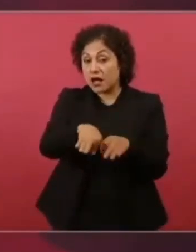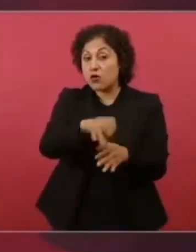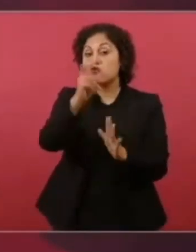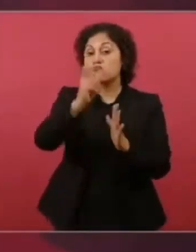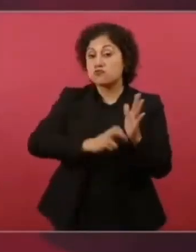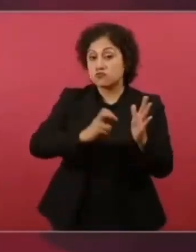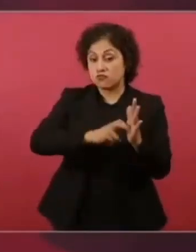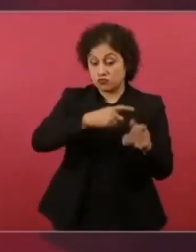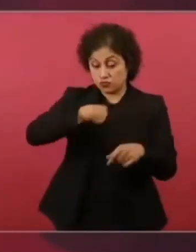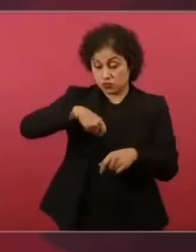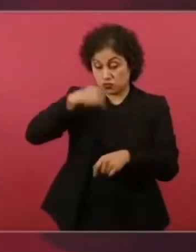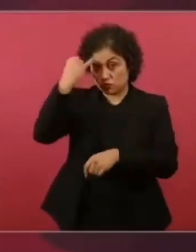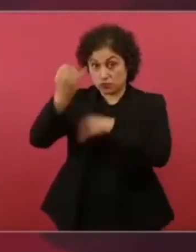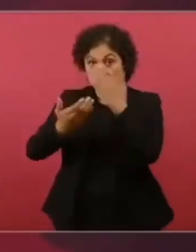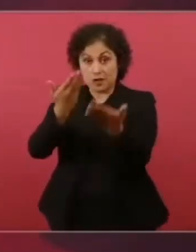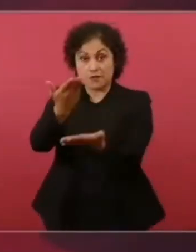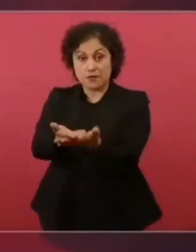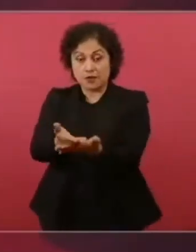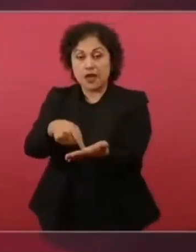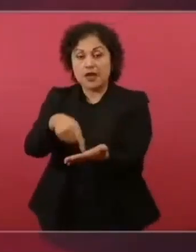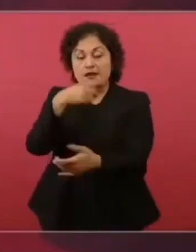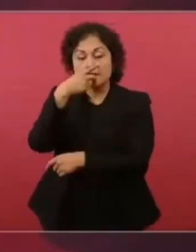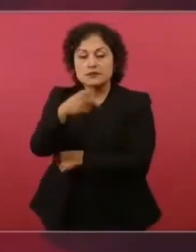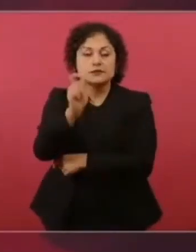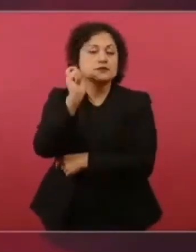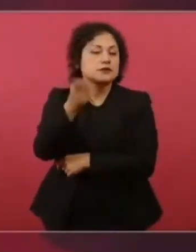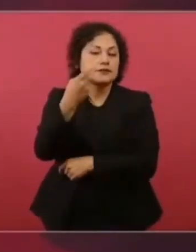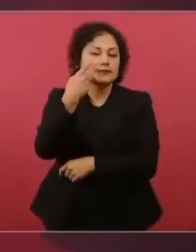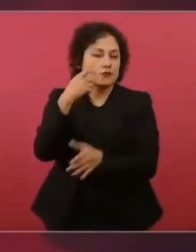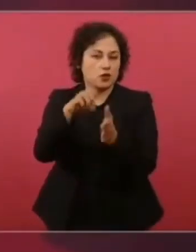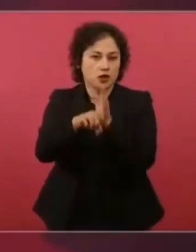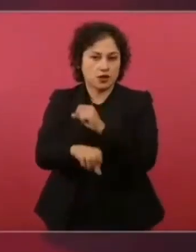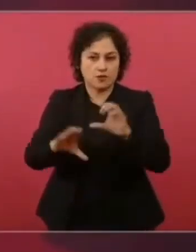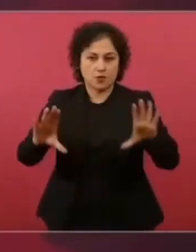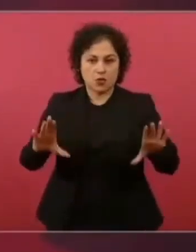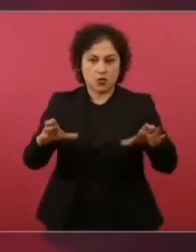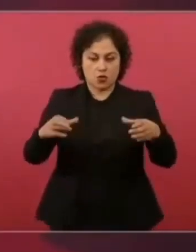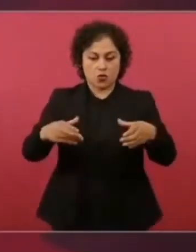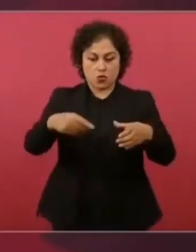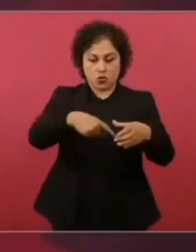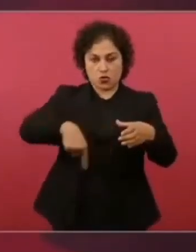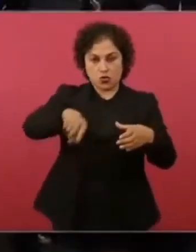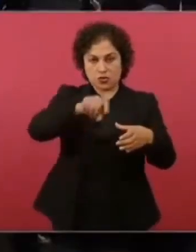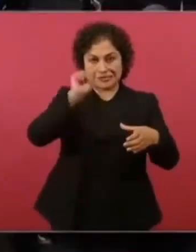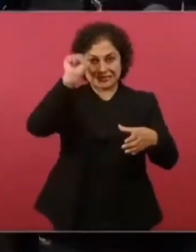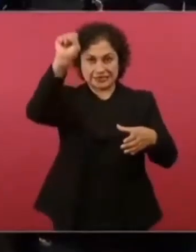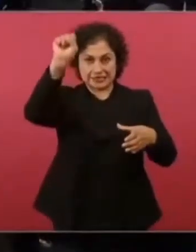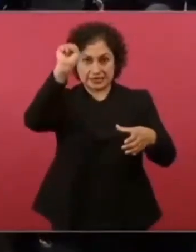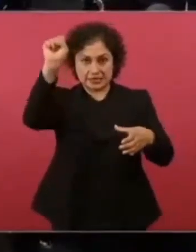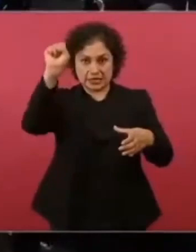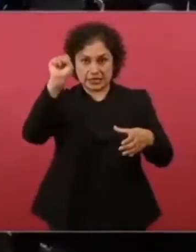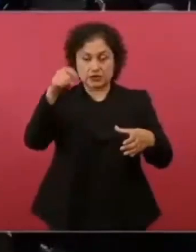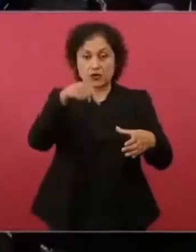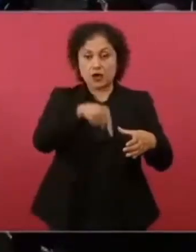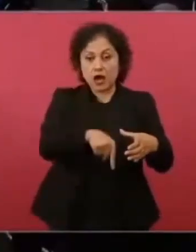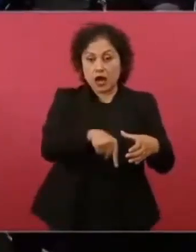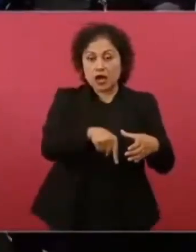en un sindicato no hay voto libre,